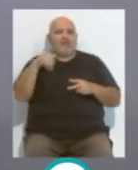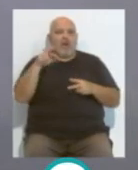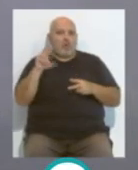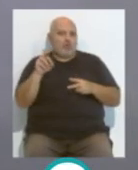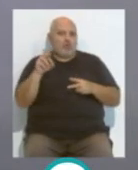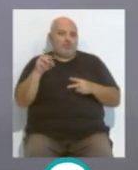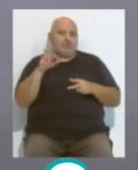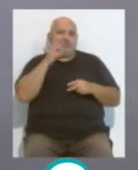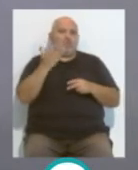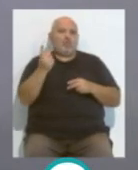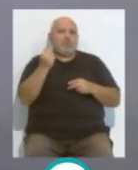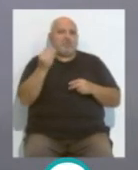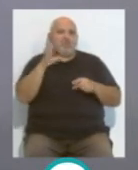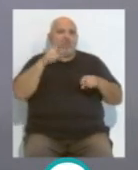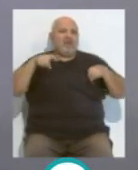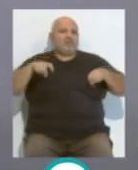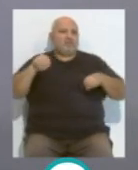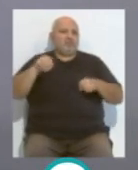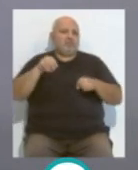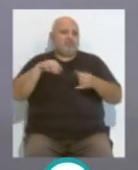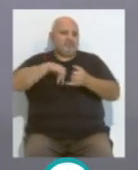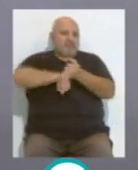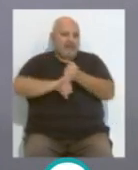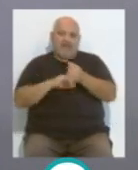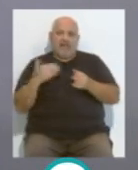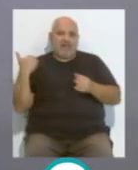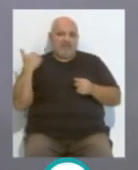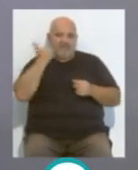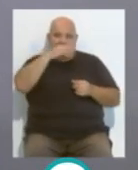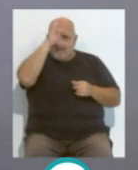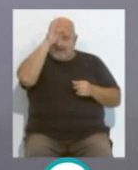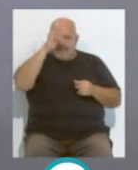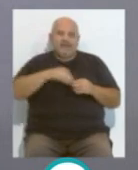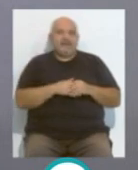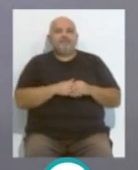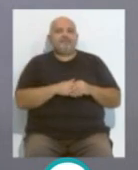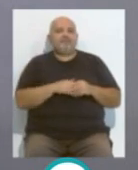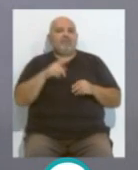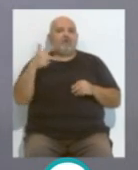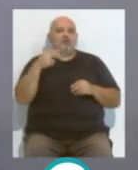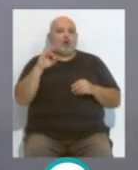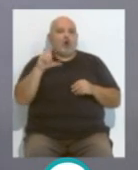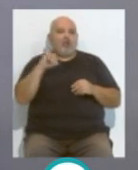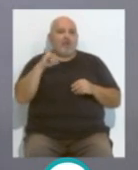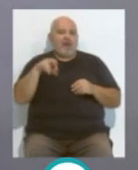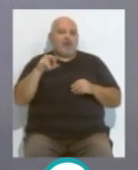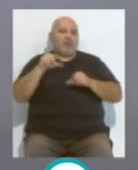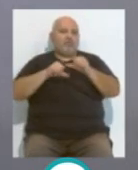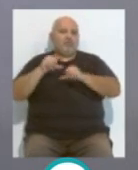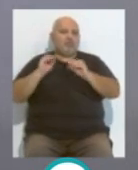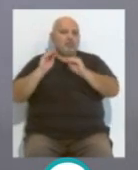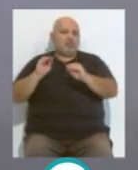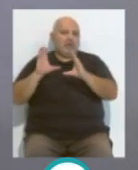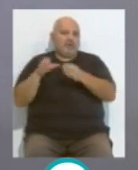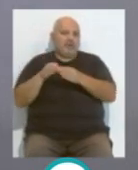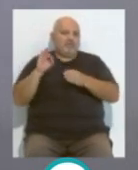Mauro, porque pidió un día más de descanso después de haber contraído matrimonio el fin de semana, el Choco Lozano, que tuvo también competiciones con